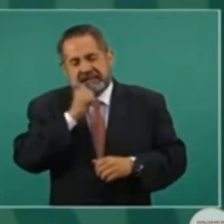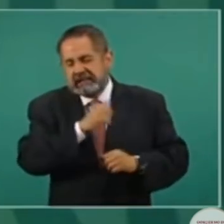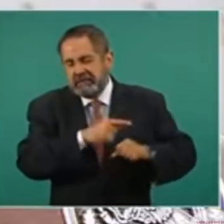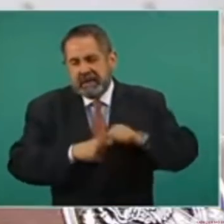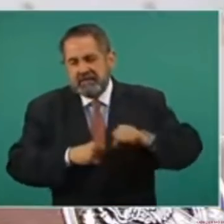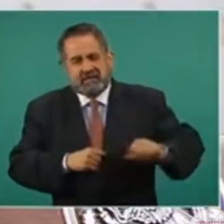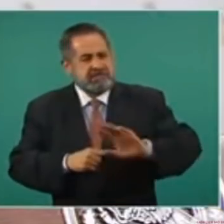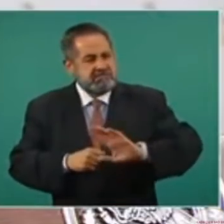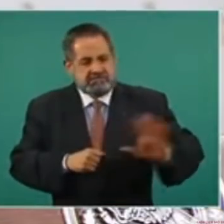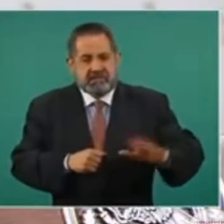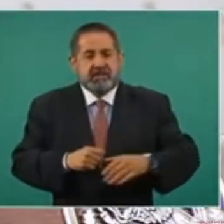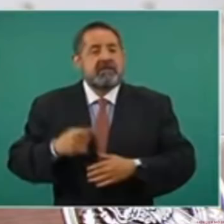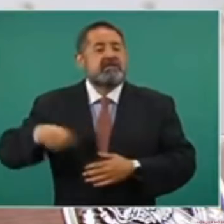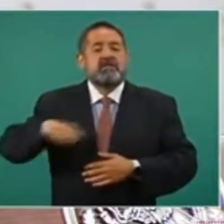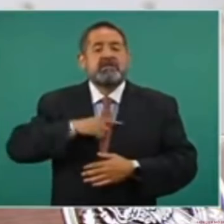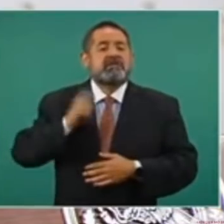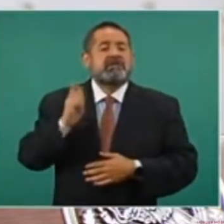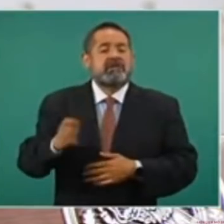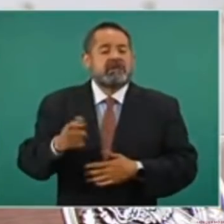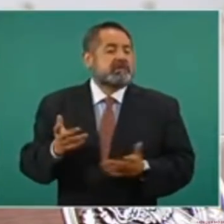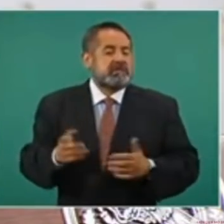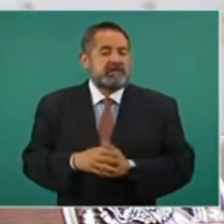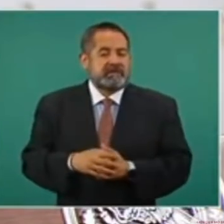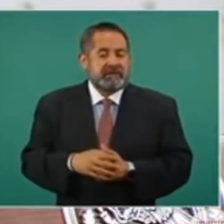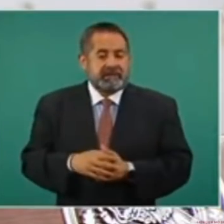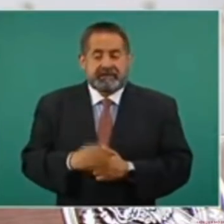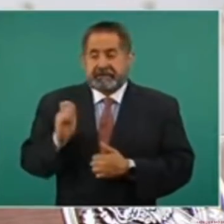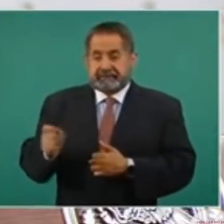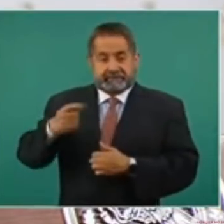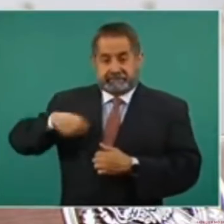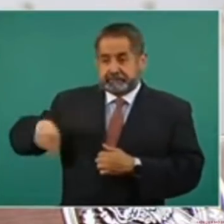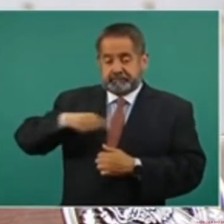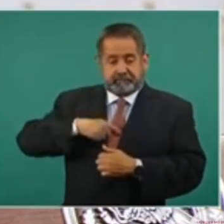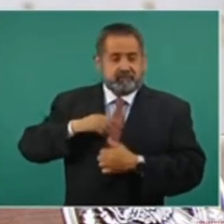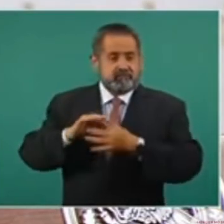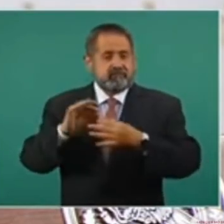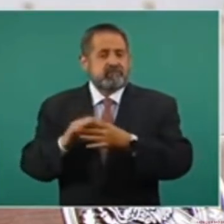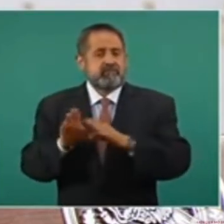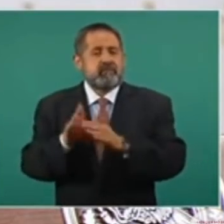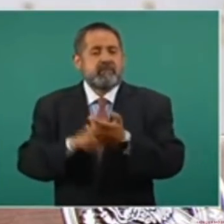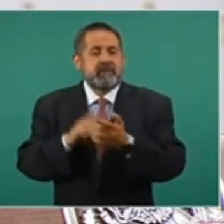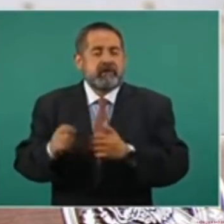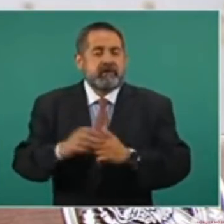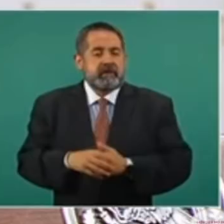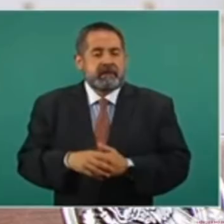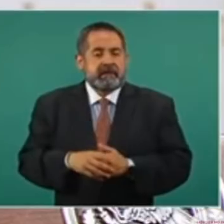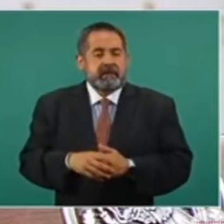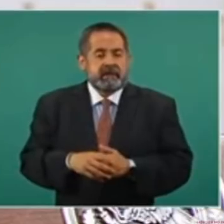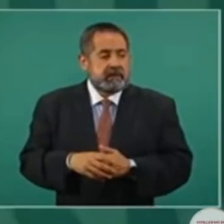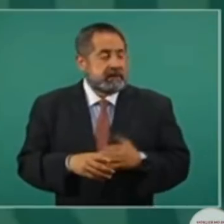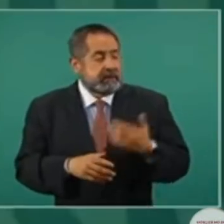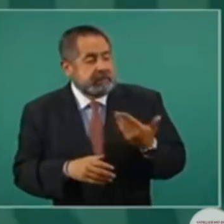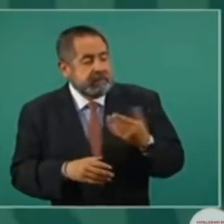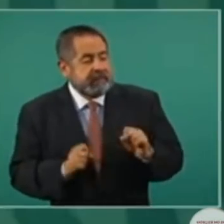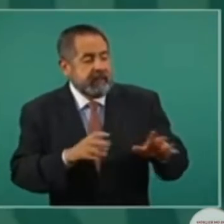Nada más que ahora ya no se permite, o al menos